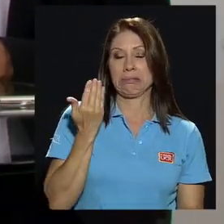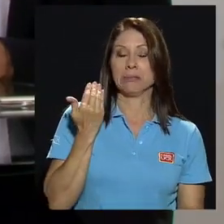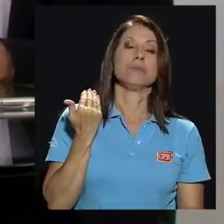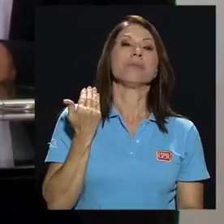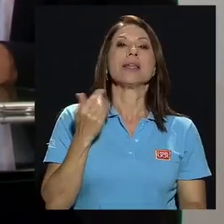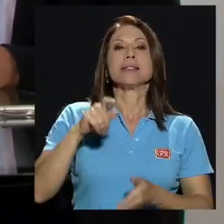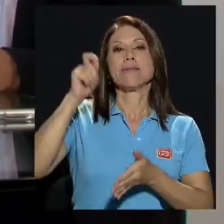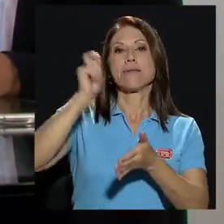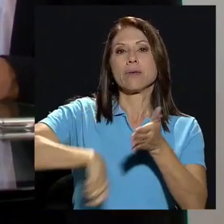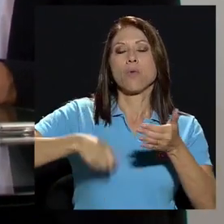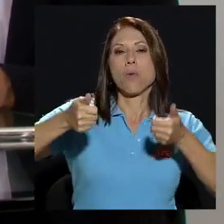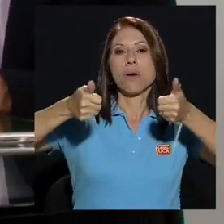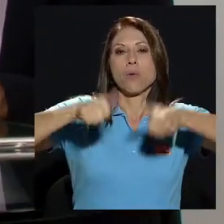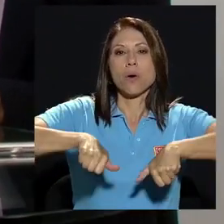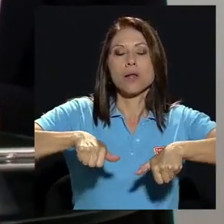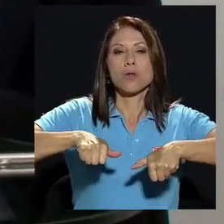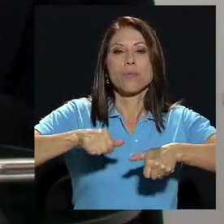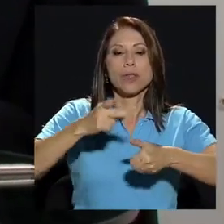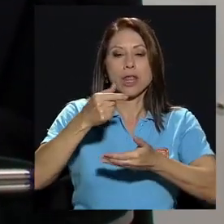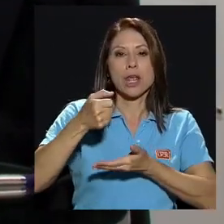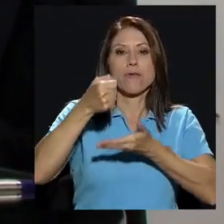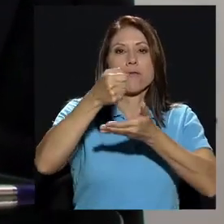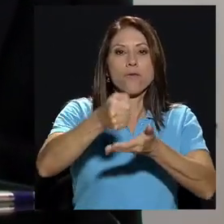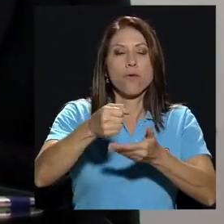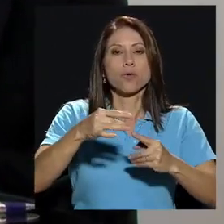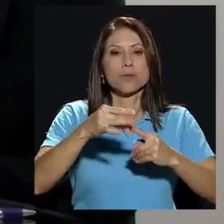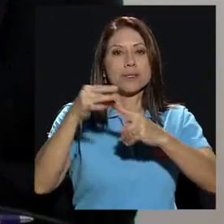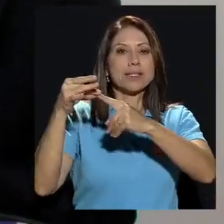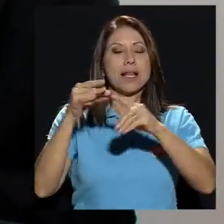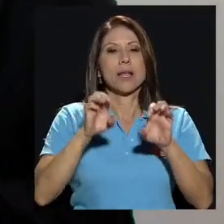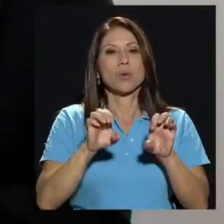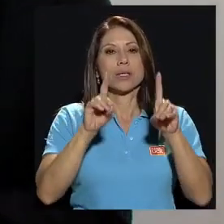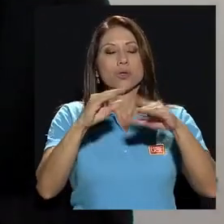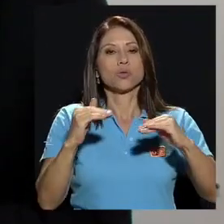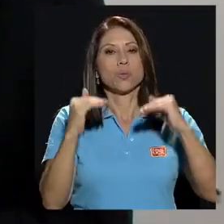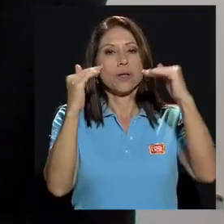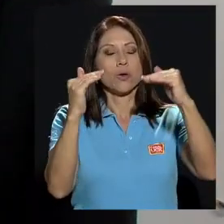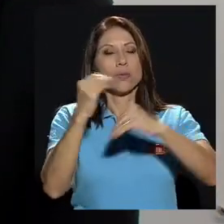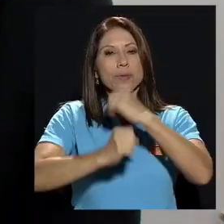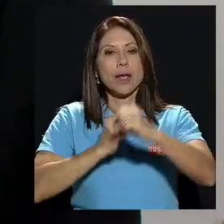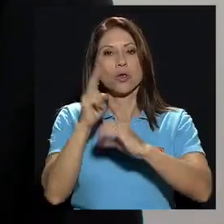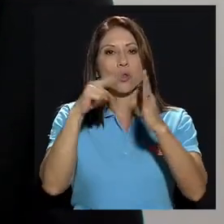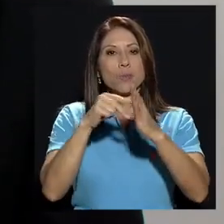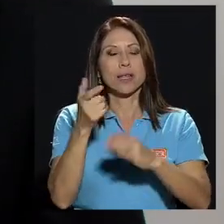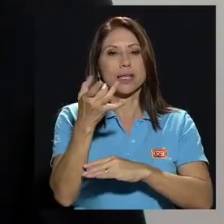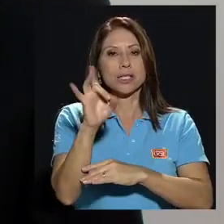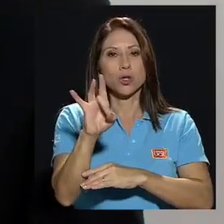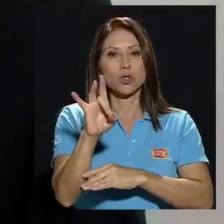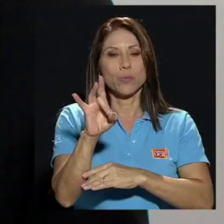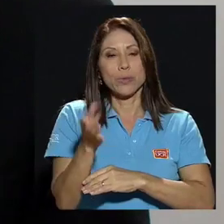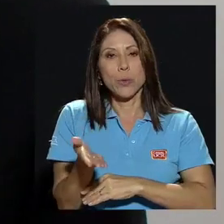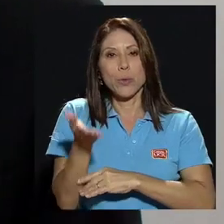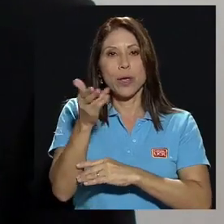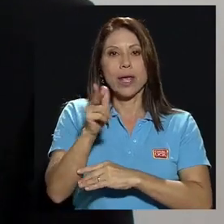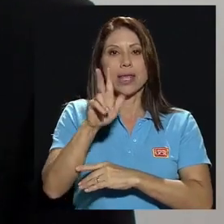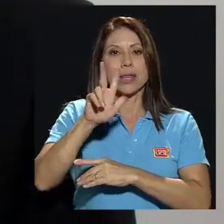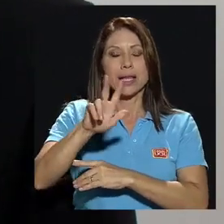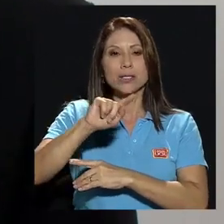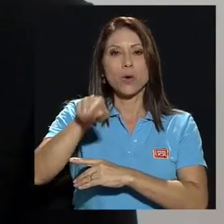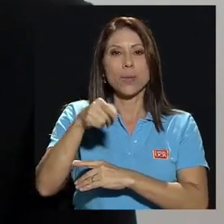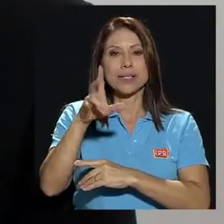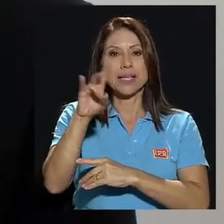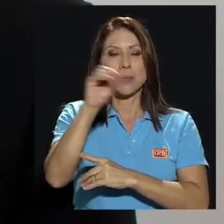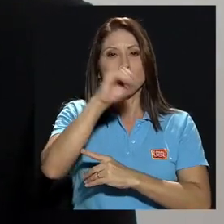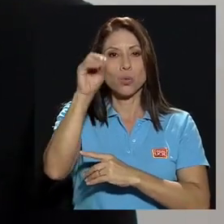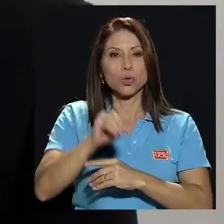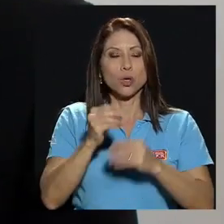Edwin, se firmó el acuerdo del Fondo Especial para la Educación Superior en 2018 con un incremento del 3,7% en el presupuesto para